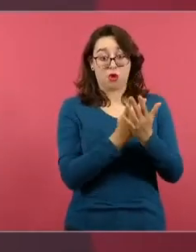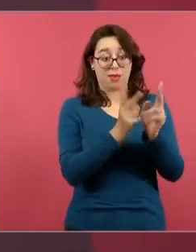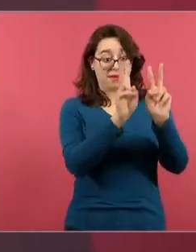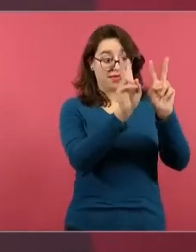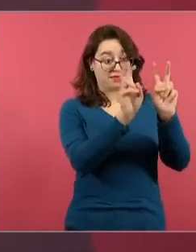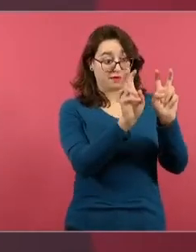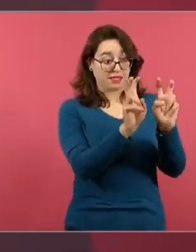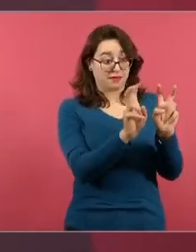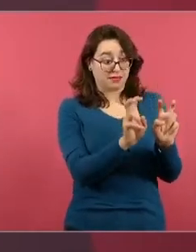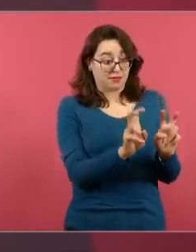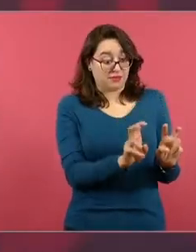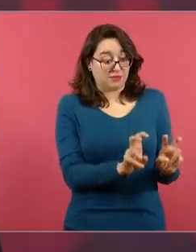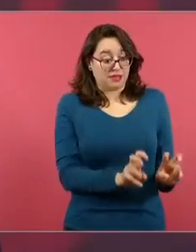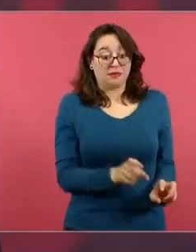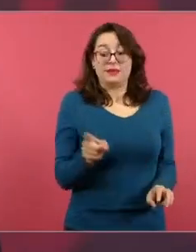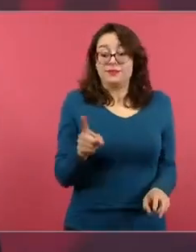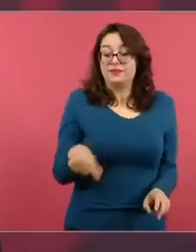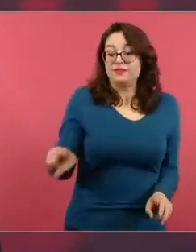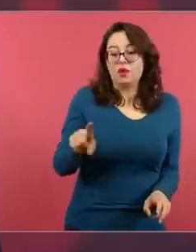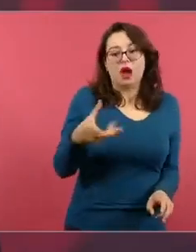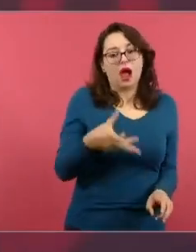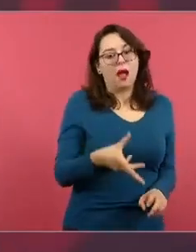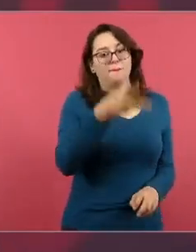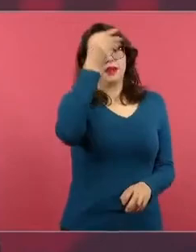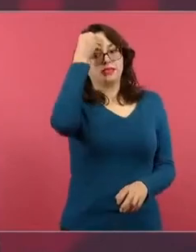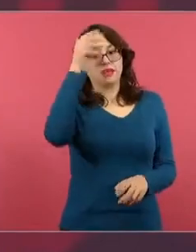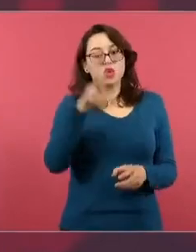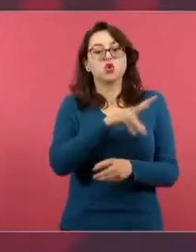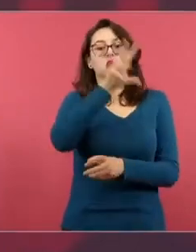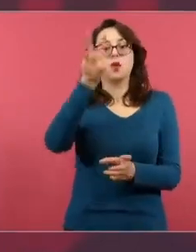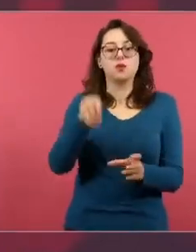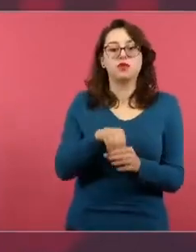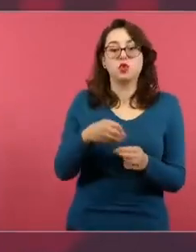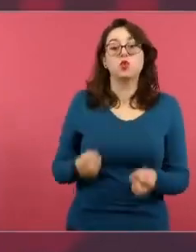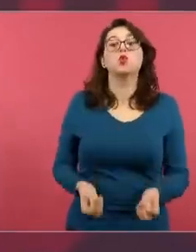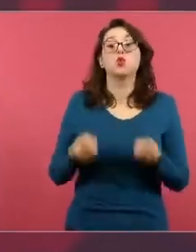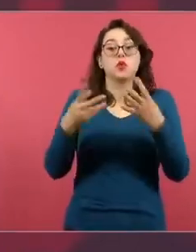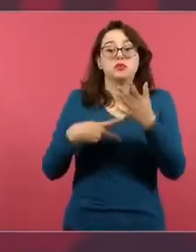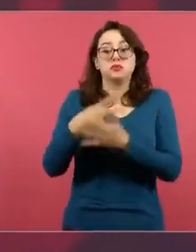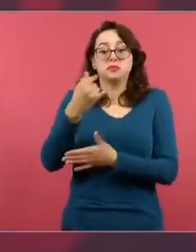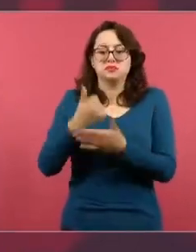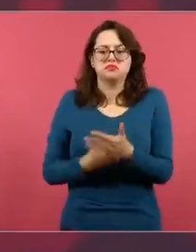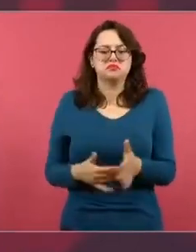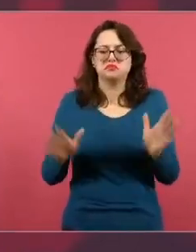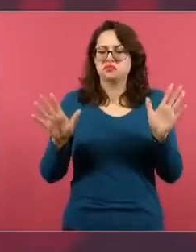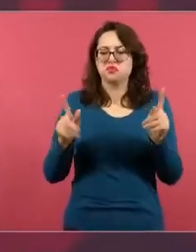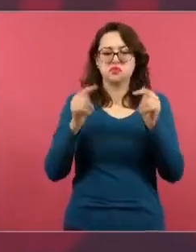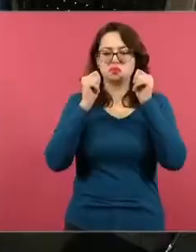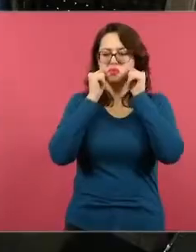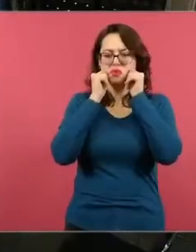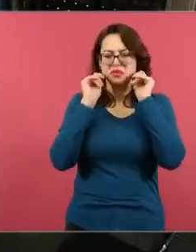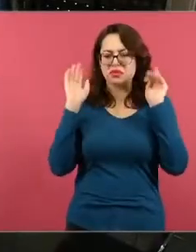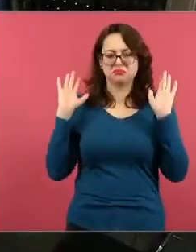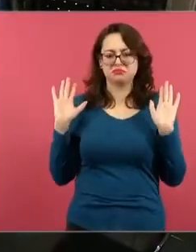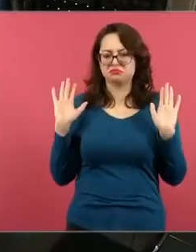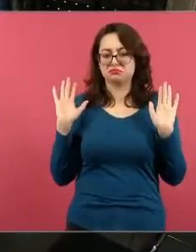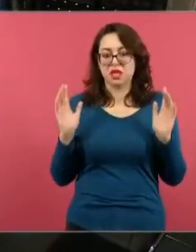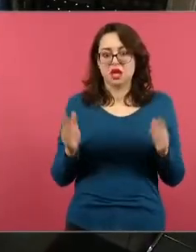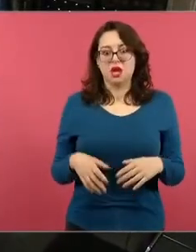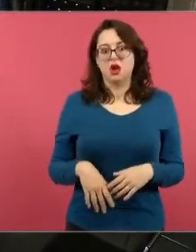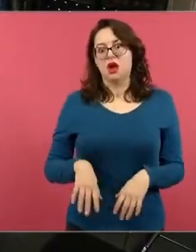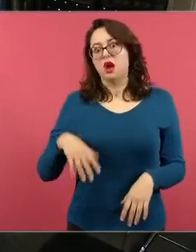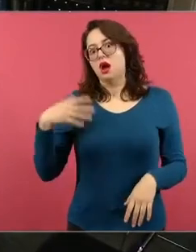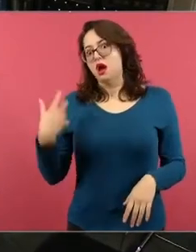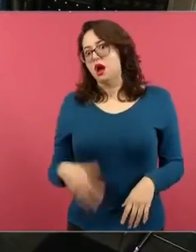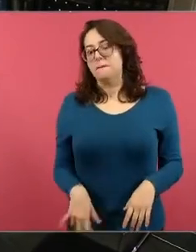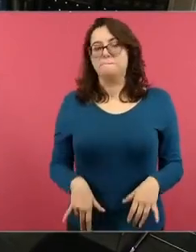en cómo lo adquirieron los alumnos es lo más importante maestras maestros no se preocupen en cuanto a es